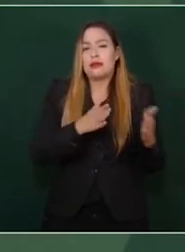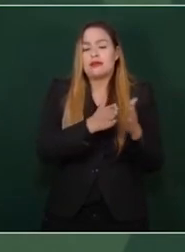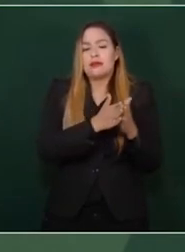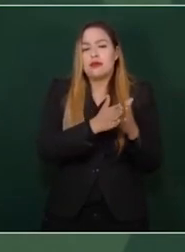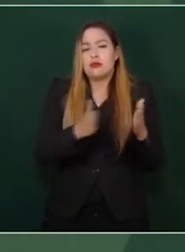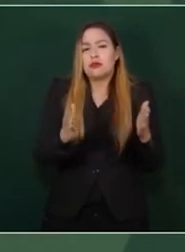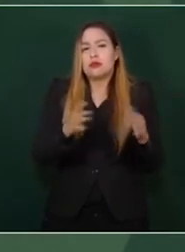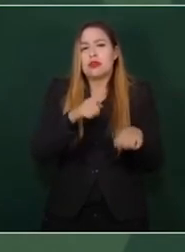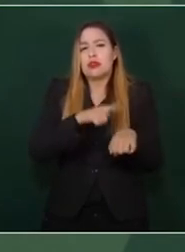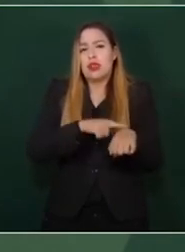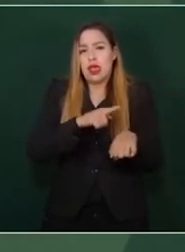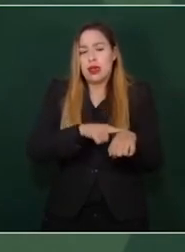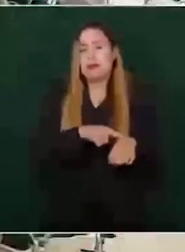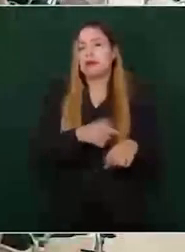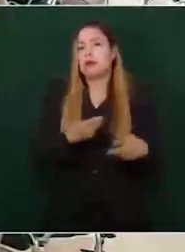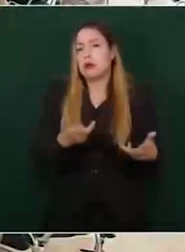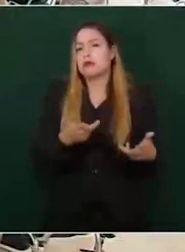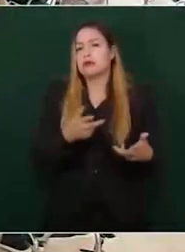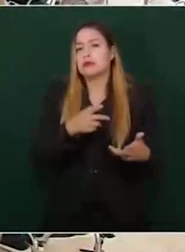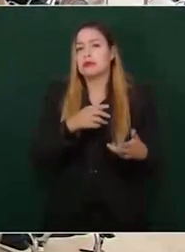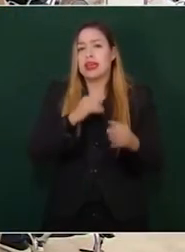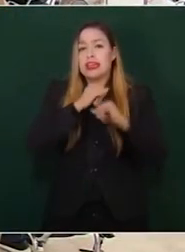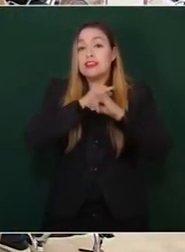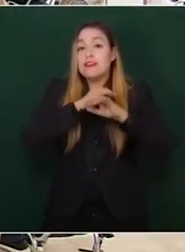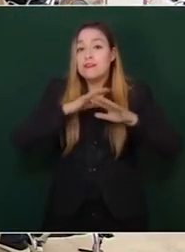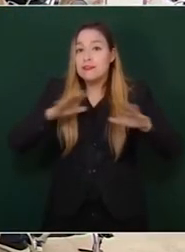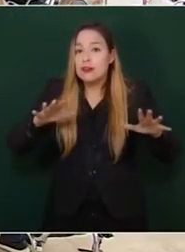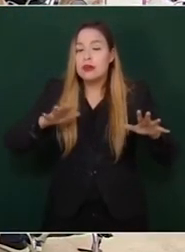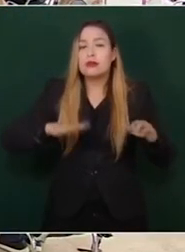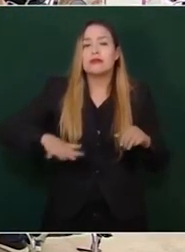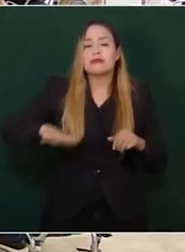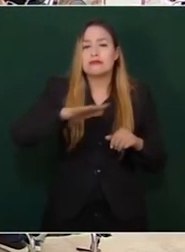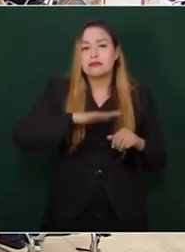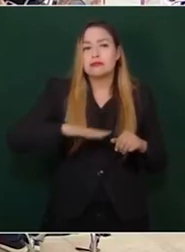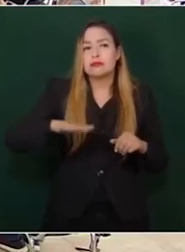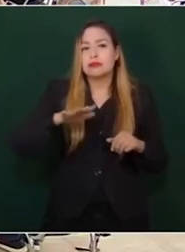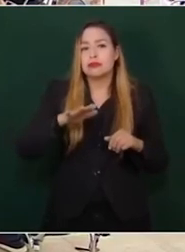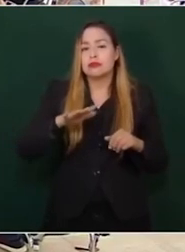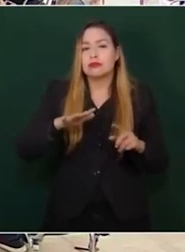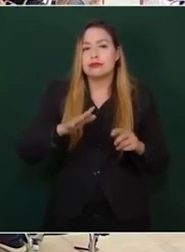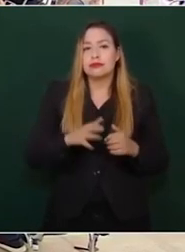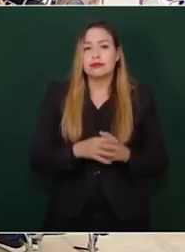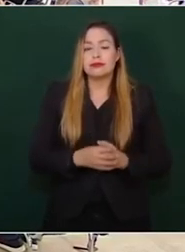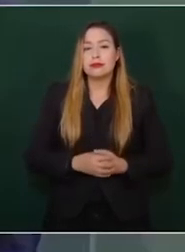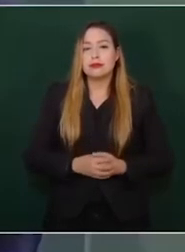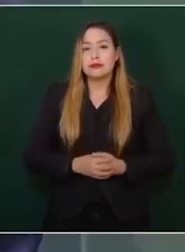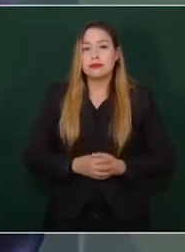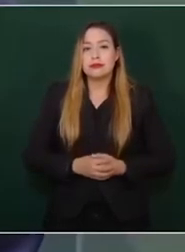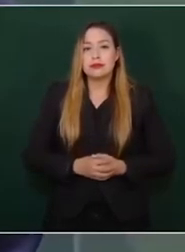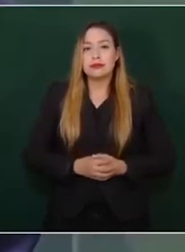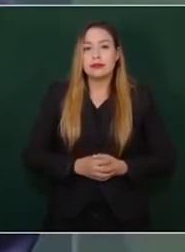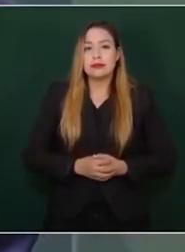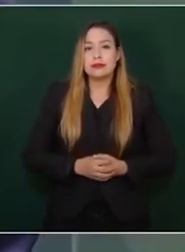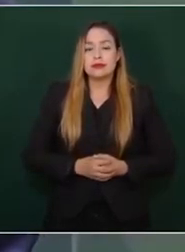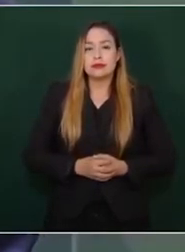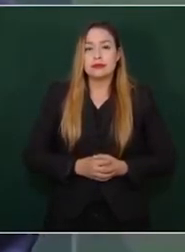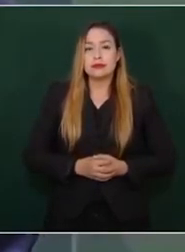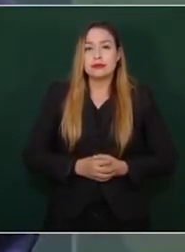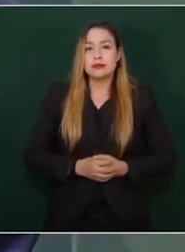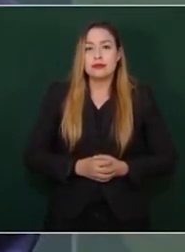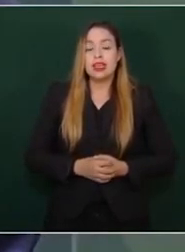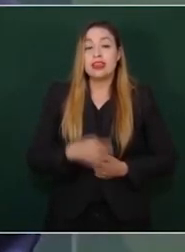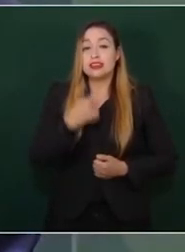que no hay crimen